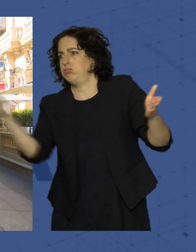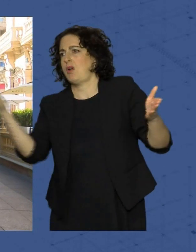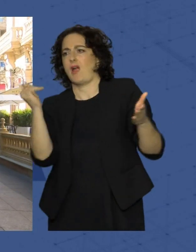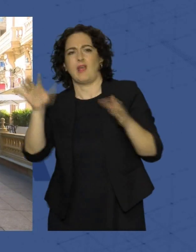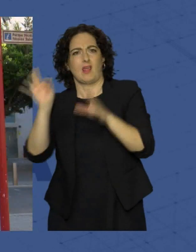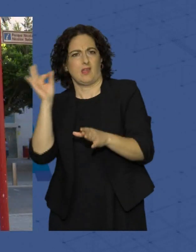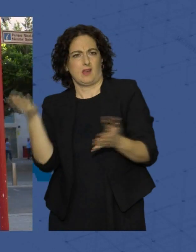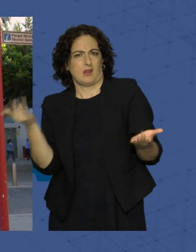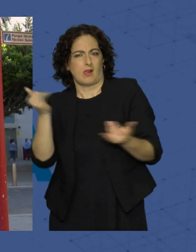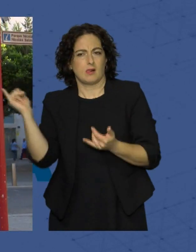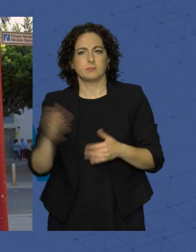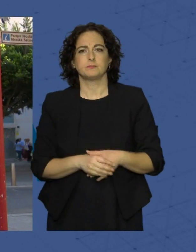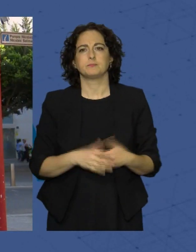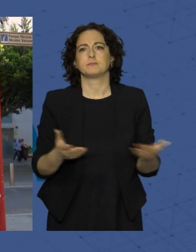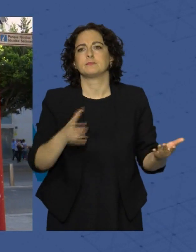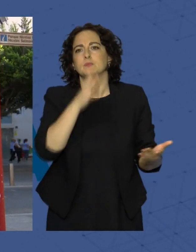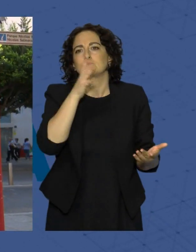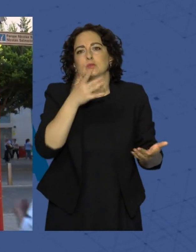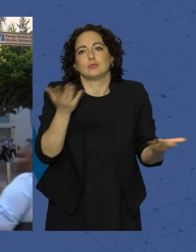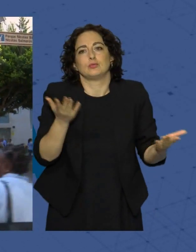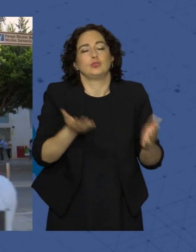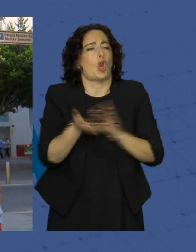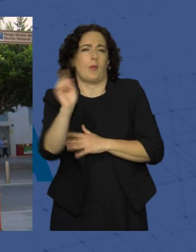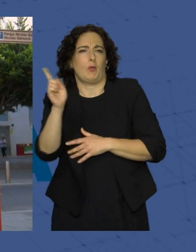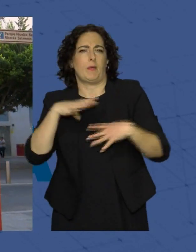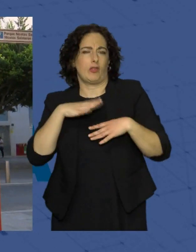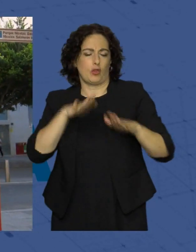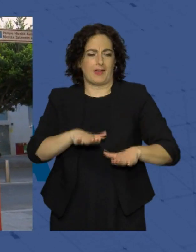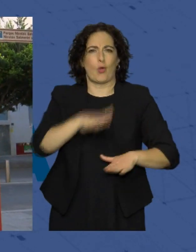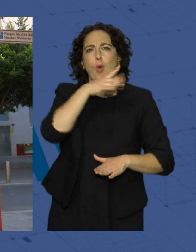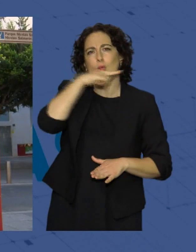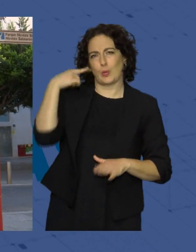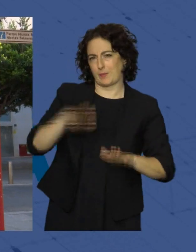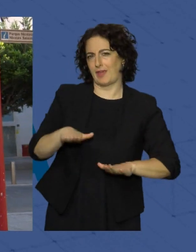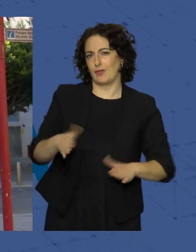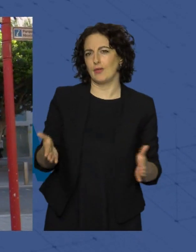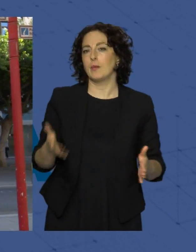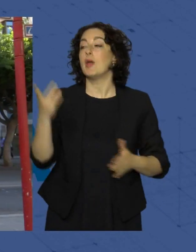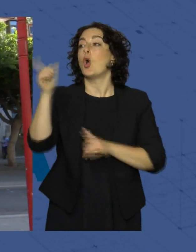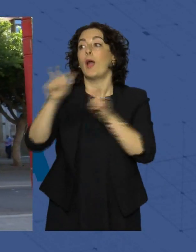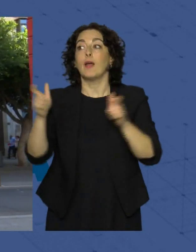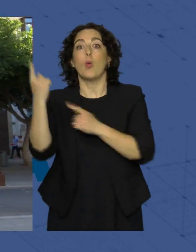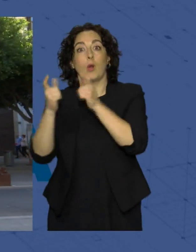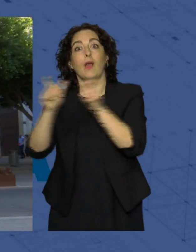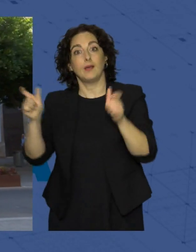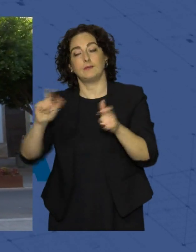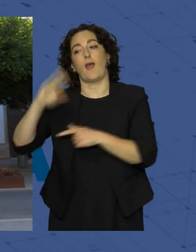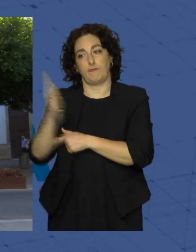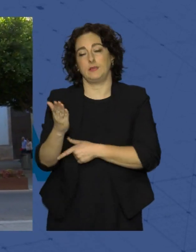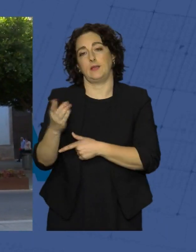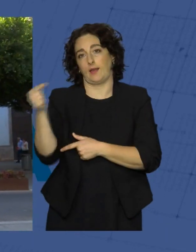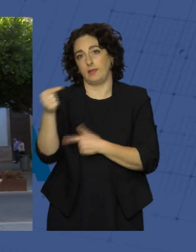dónde elegir. ¿Por qué? Porque no me voy de vacaciones, me quedo un poco dulce. Pero hay gente que le amargará